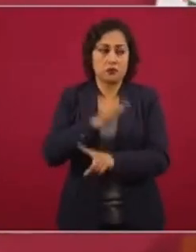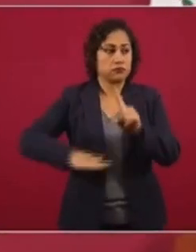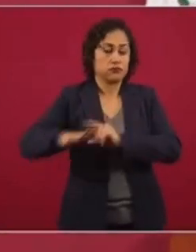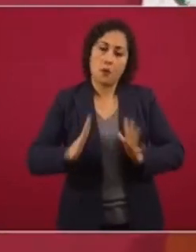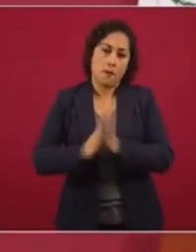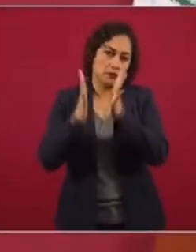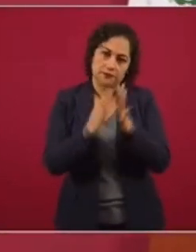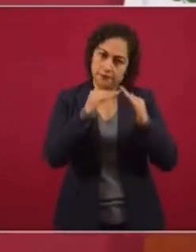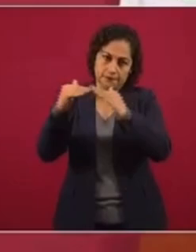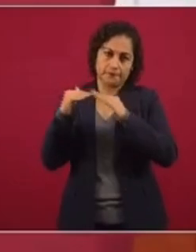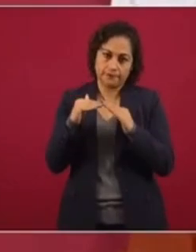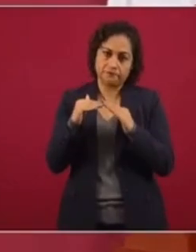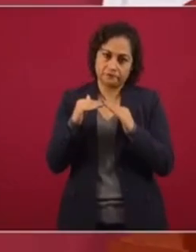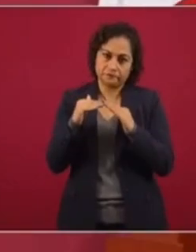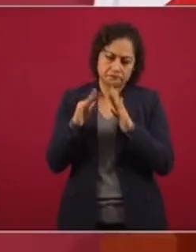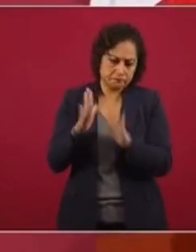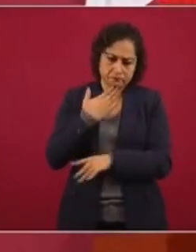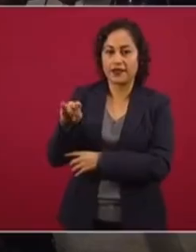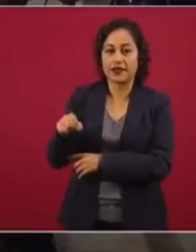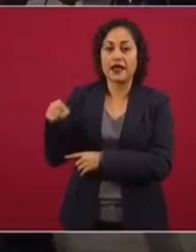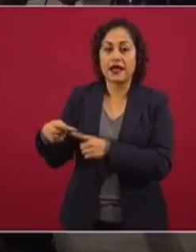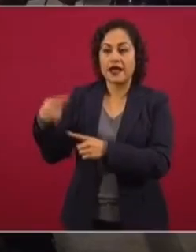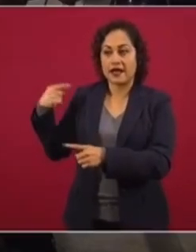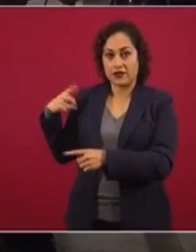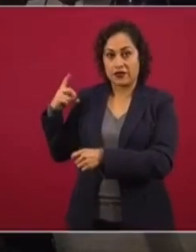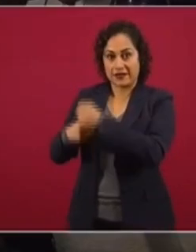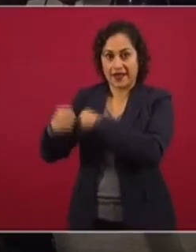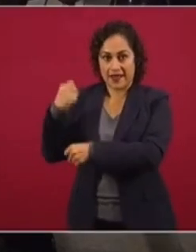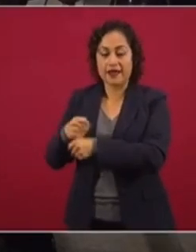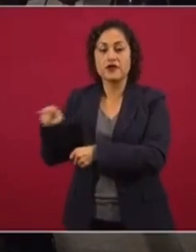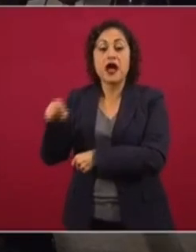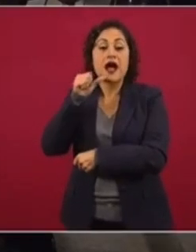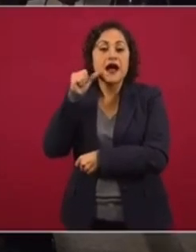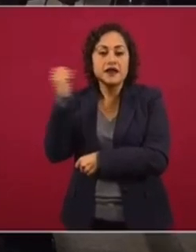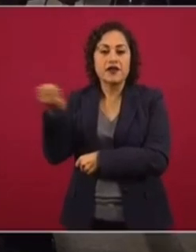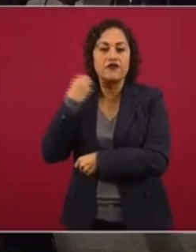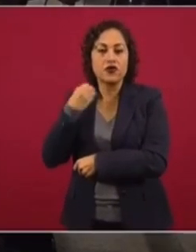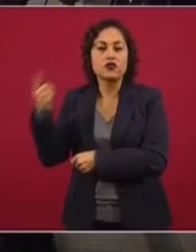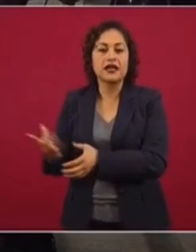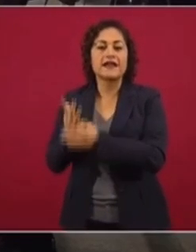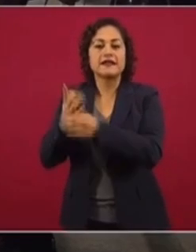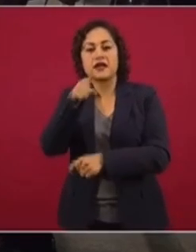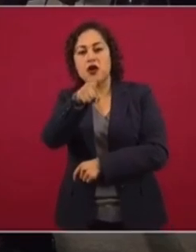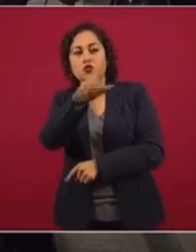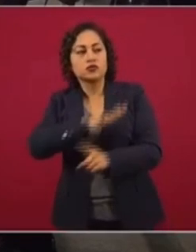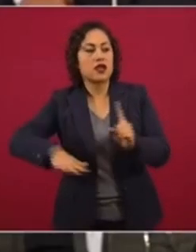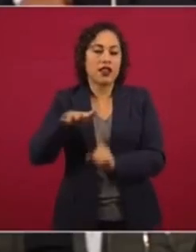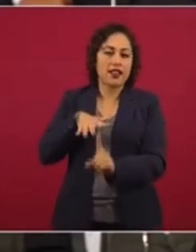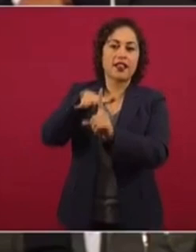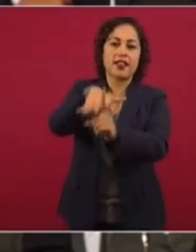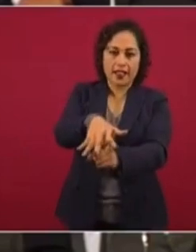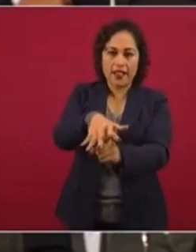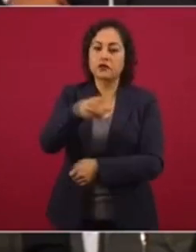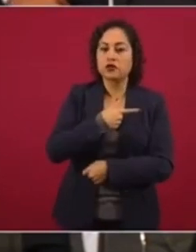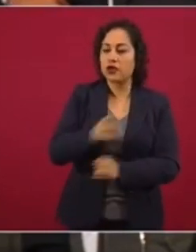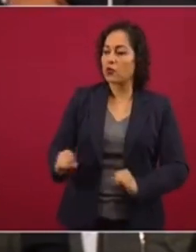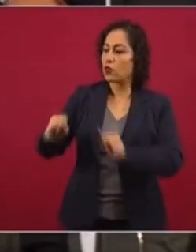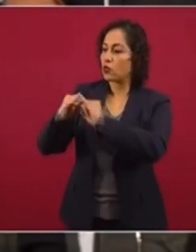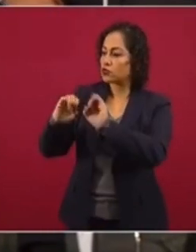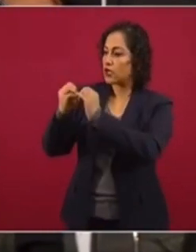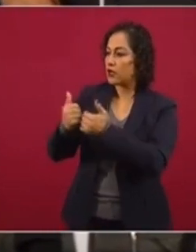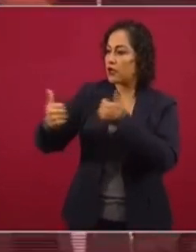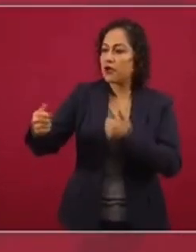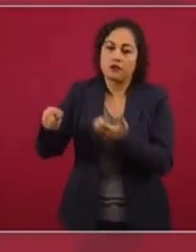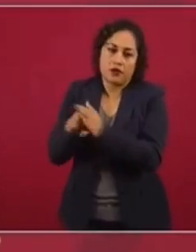Pero yo también tengo el derecho, pues, de replicar. Ayer decían, por ejemplo, en estos foros que usted era populista, lo deslizaba inclusive el propio consejero presidente. es